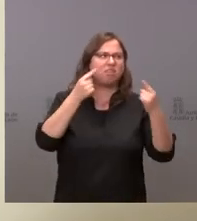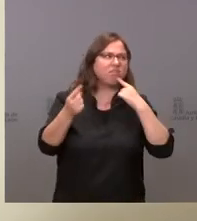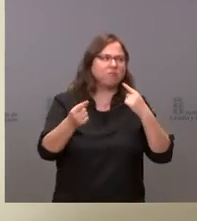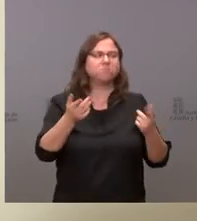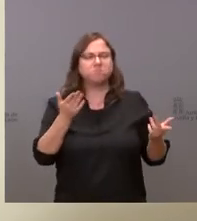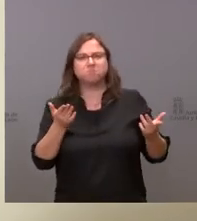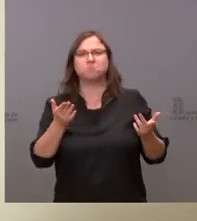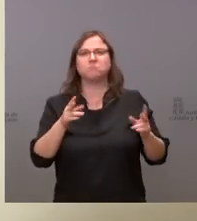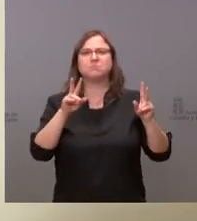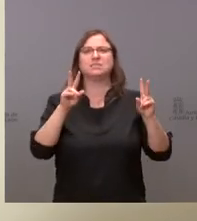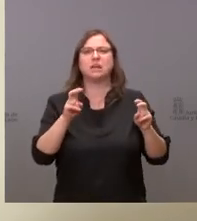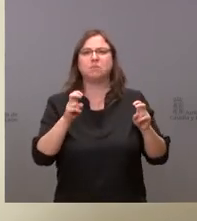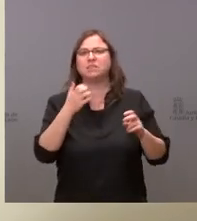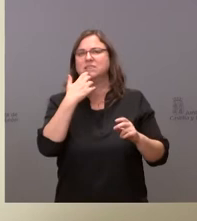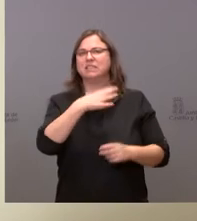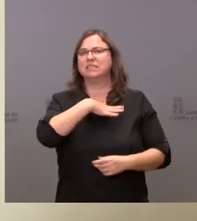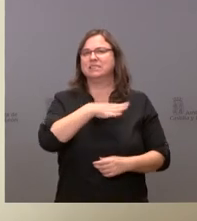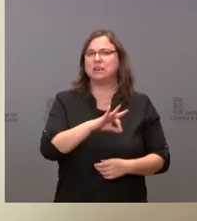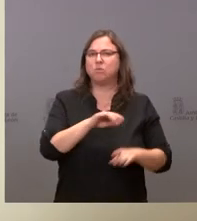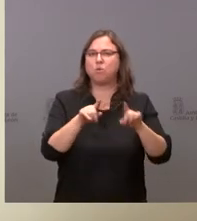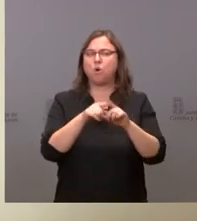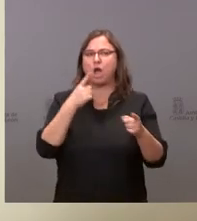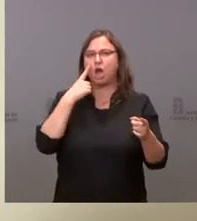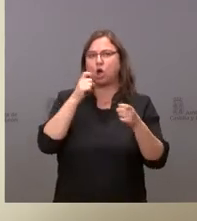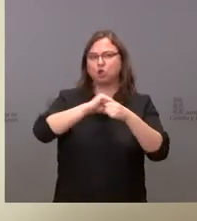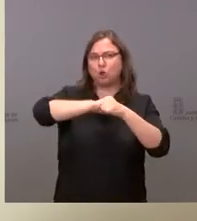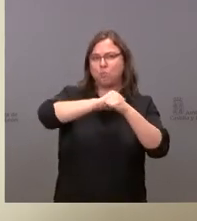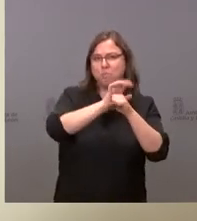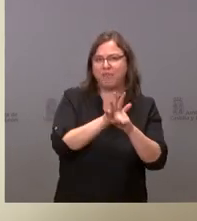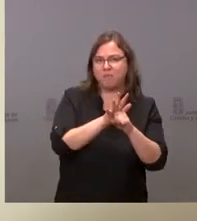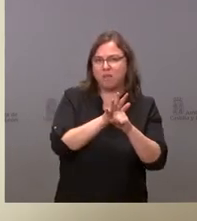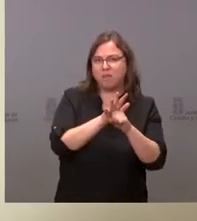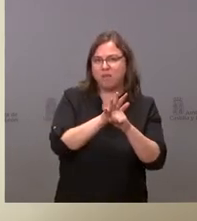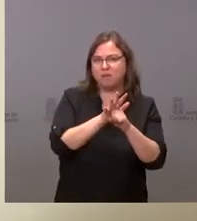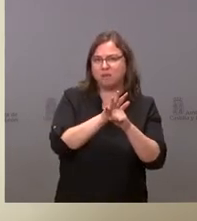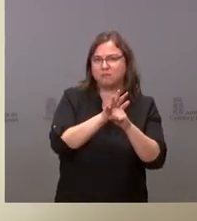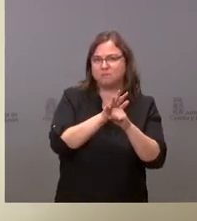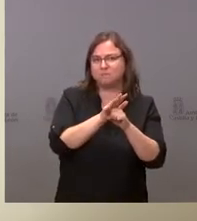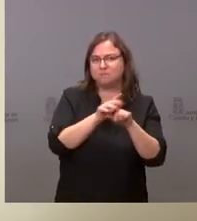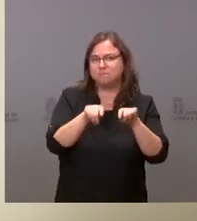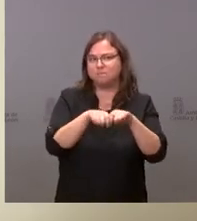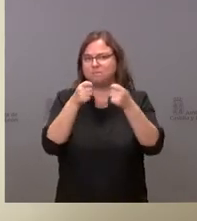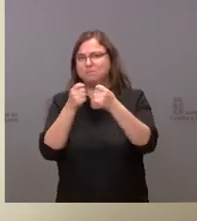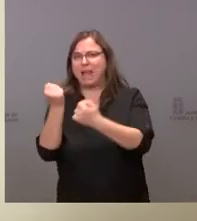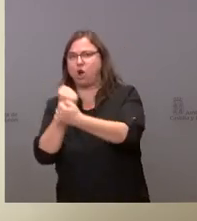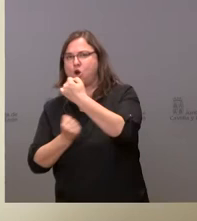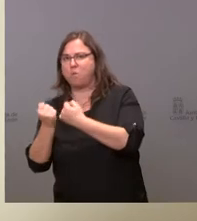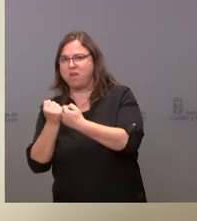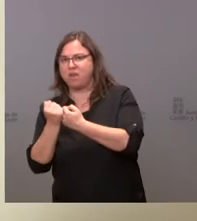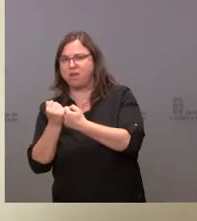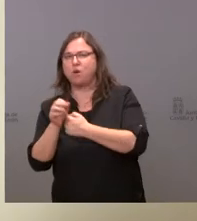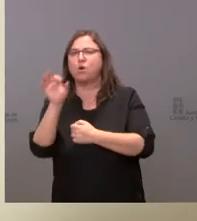si se podía disociar el control de la pandemia de la actividad económica y sobre